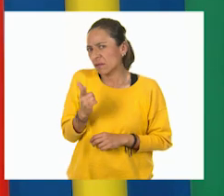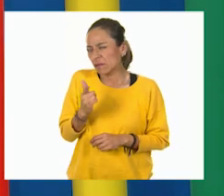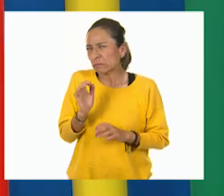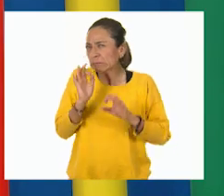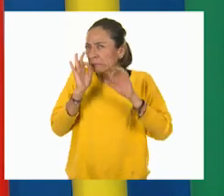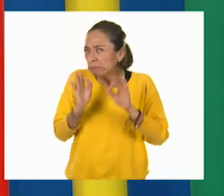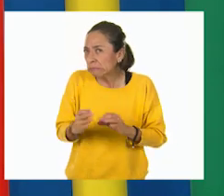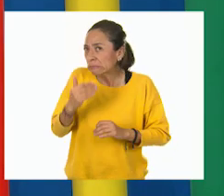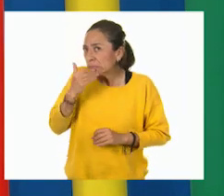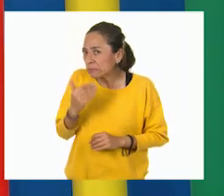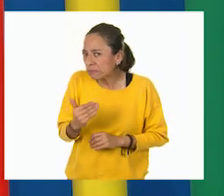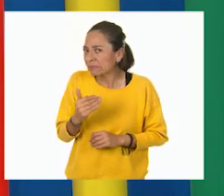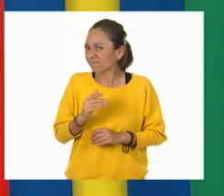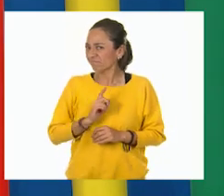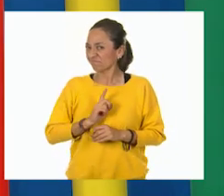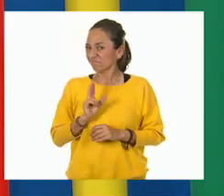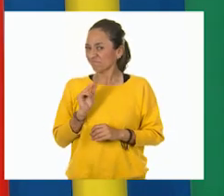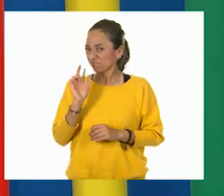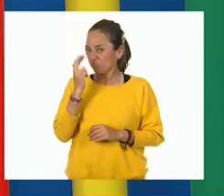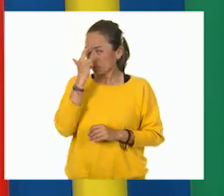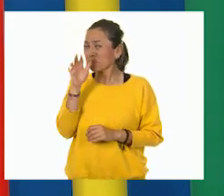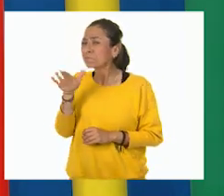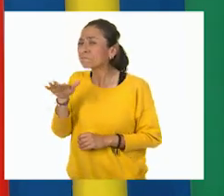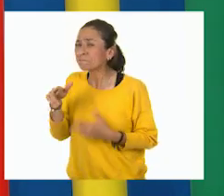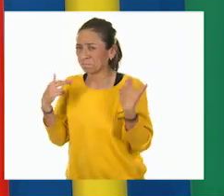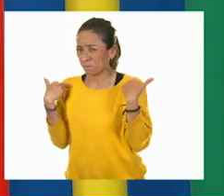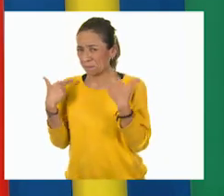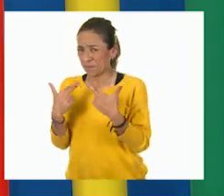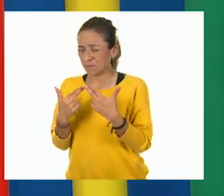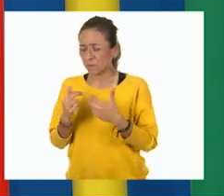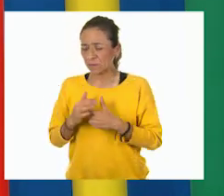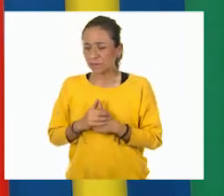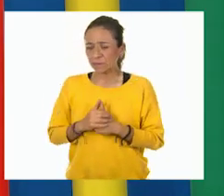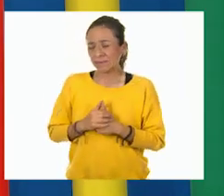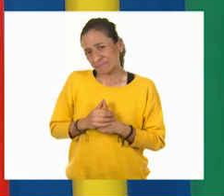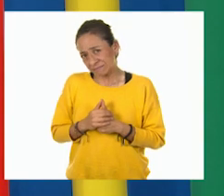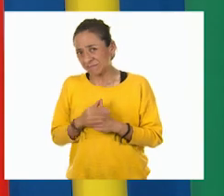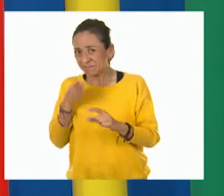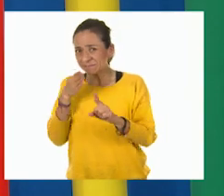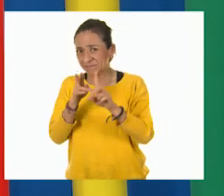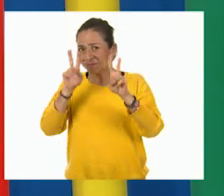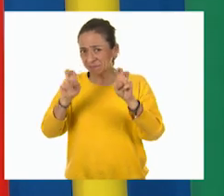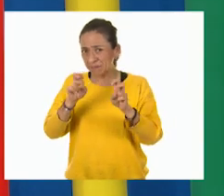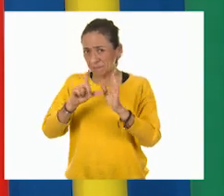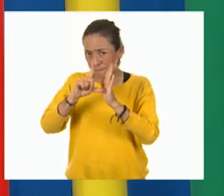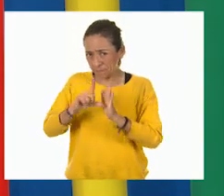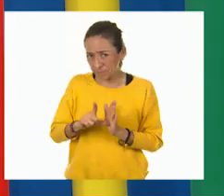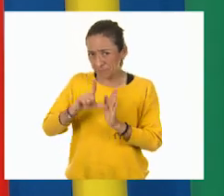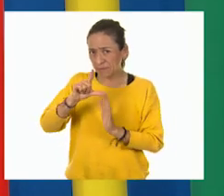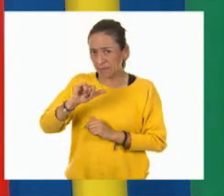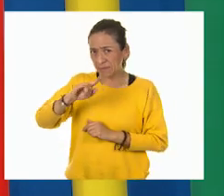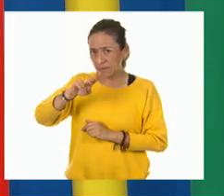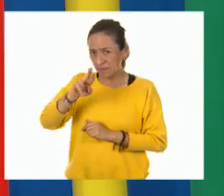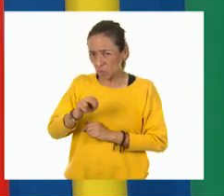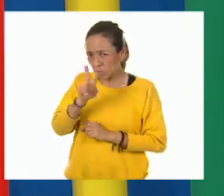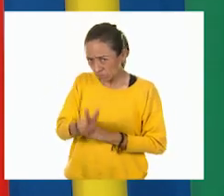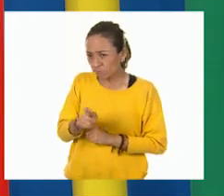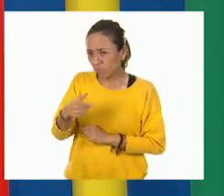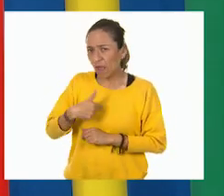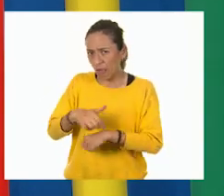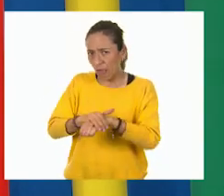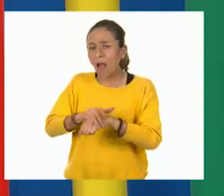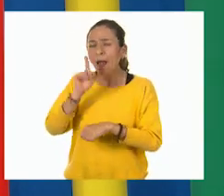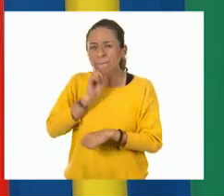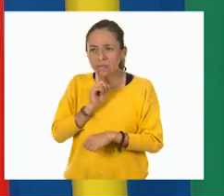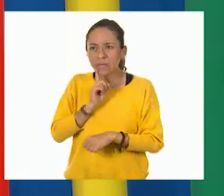Ay, maestro. ¿Qué crees? Hablando sobre el tema del litro, tengo una amiguita que está preocupada porque fue a una